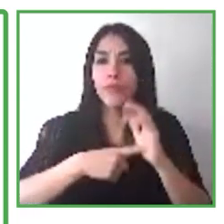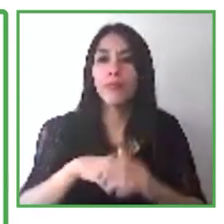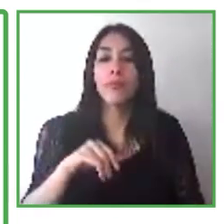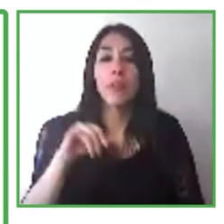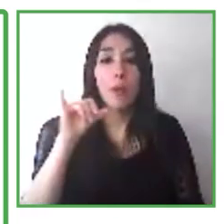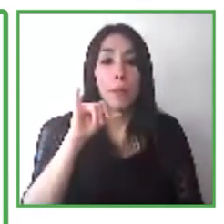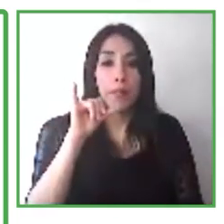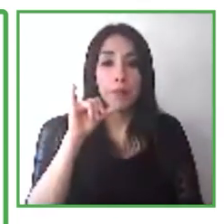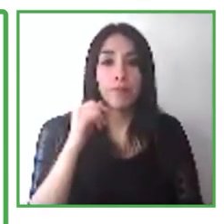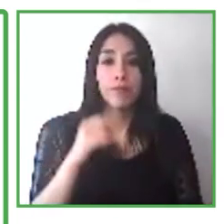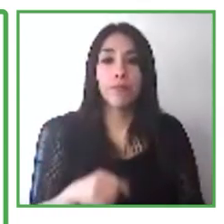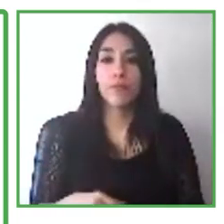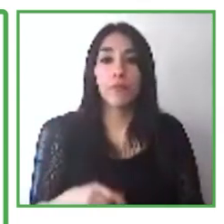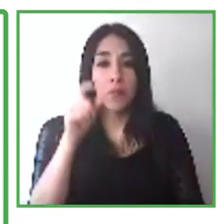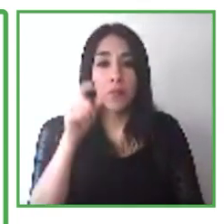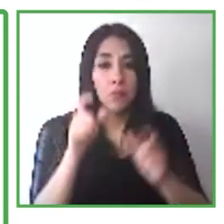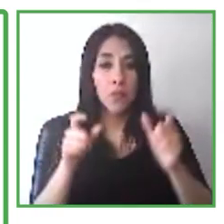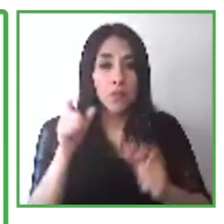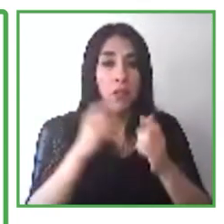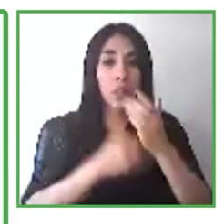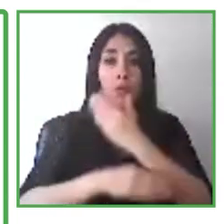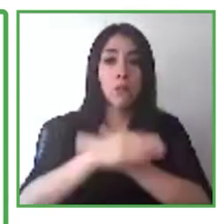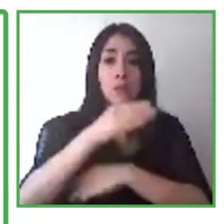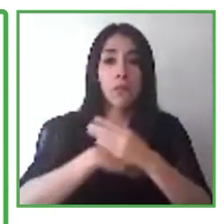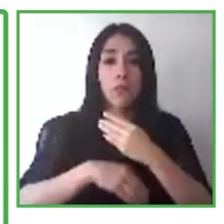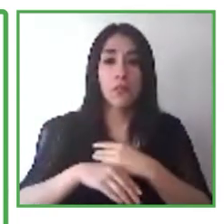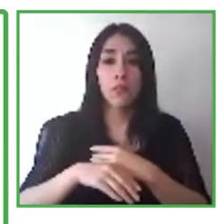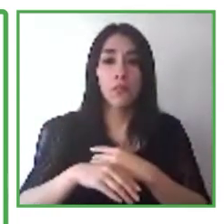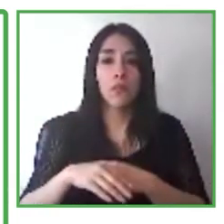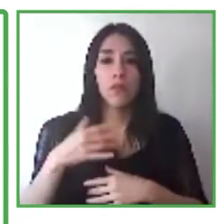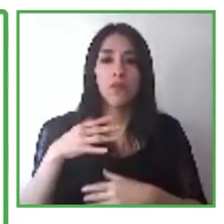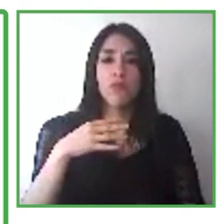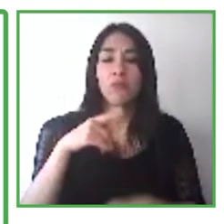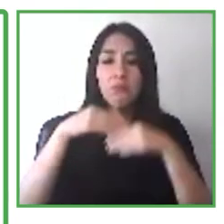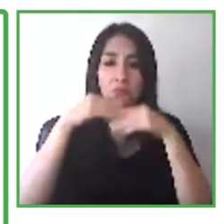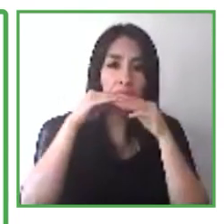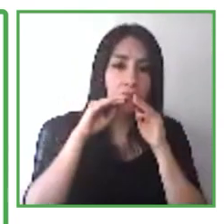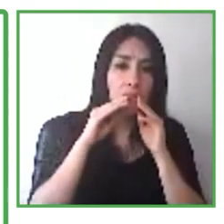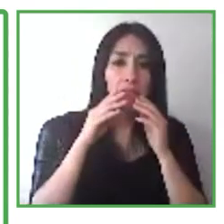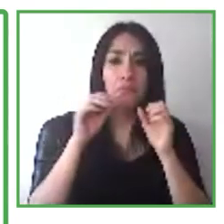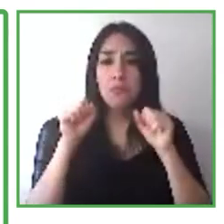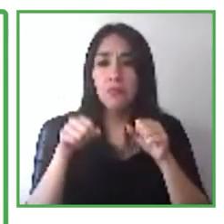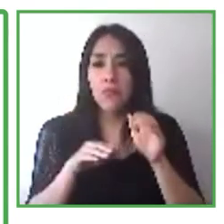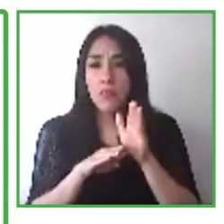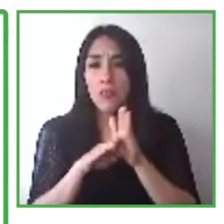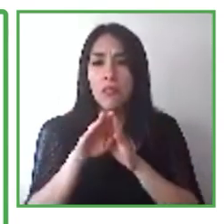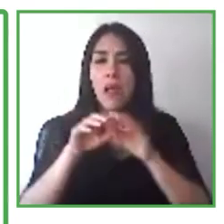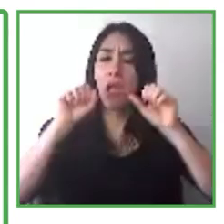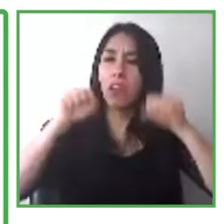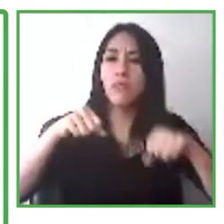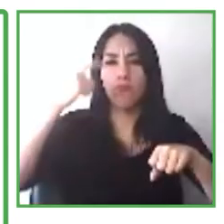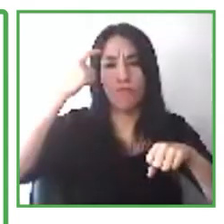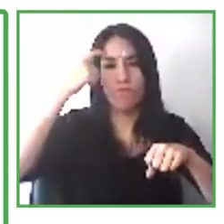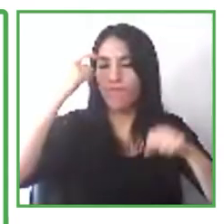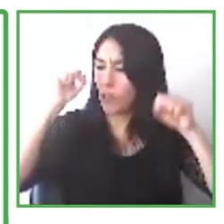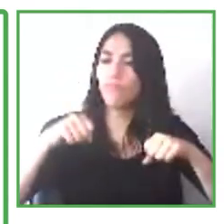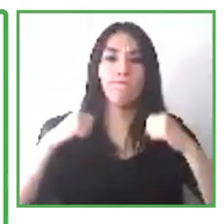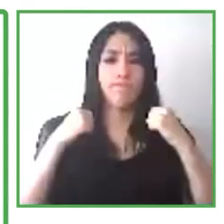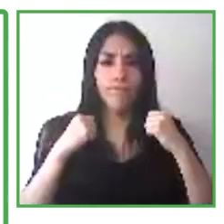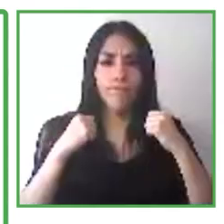personas con discapacidades sensoriales pueden desarrollar la capacidad de enfocar su atención por mayores períodos de tiempo.